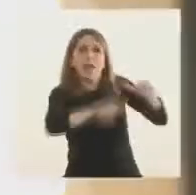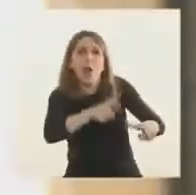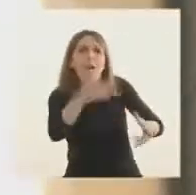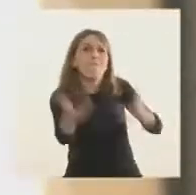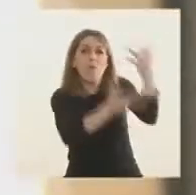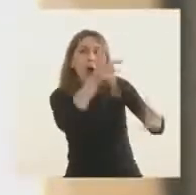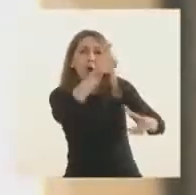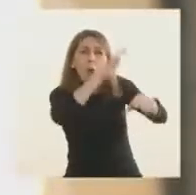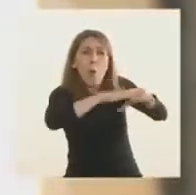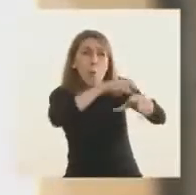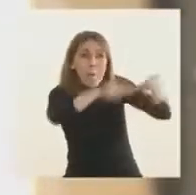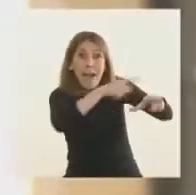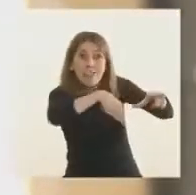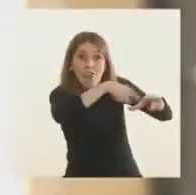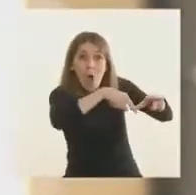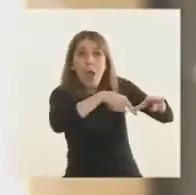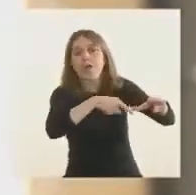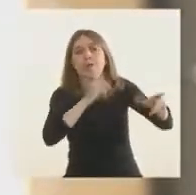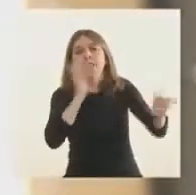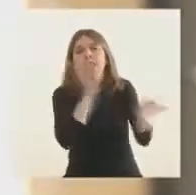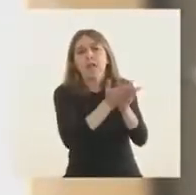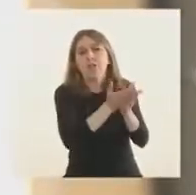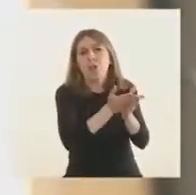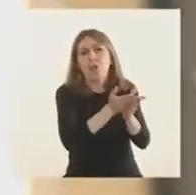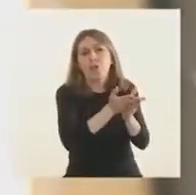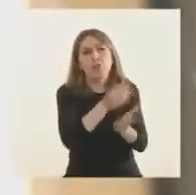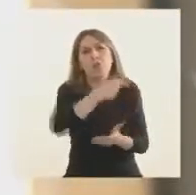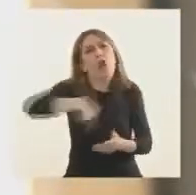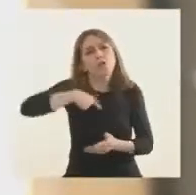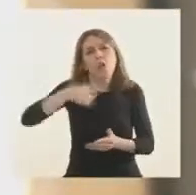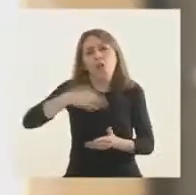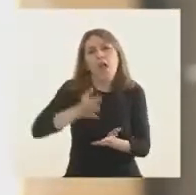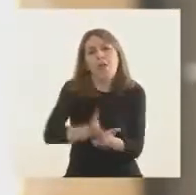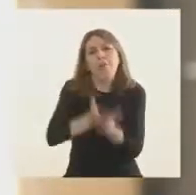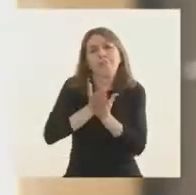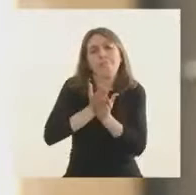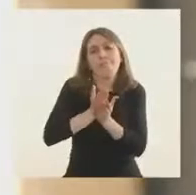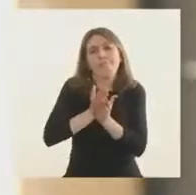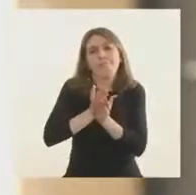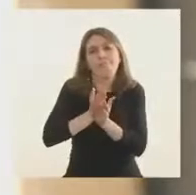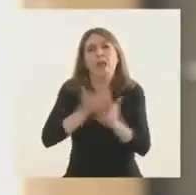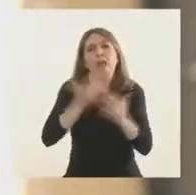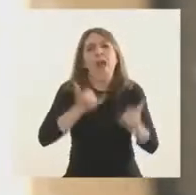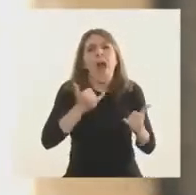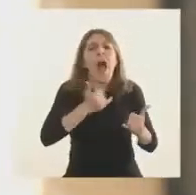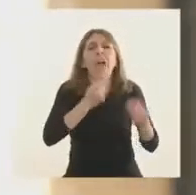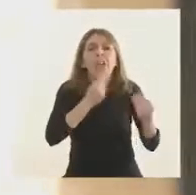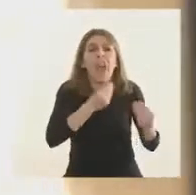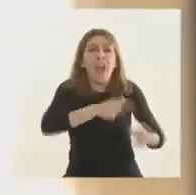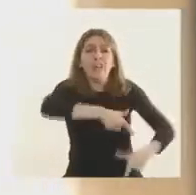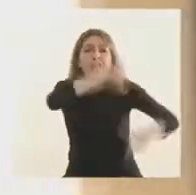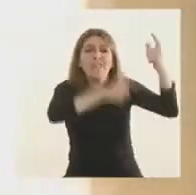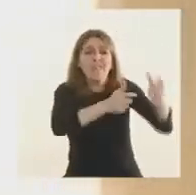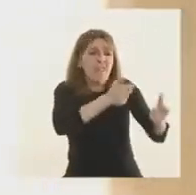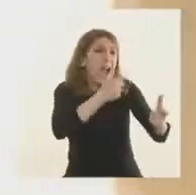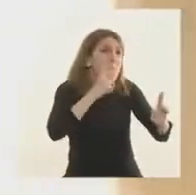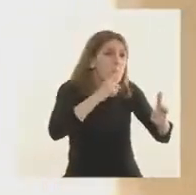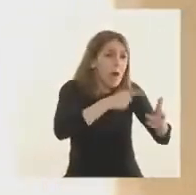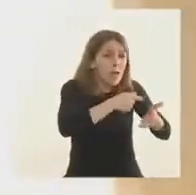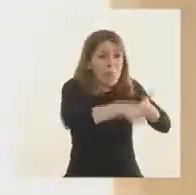tenemos que ser inflexibles. Inflexibles. Eso daña el medio ambiente y daña fundamentalmente la vida